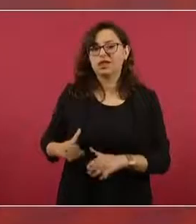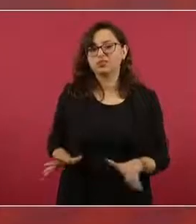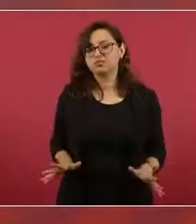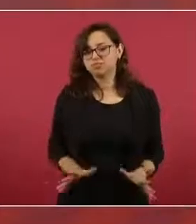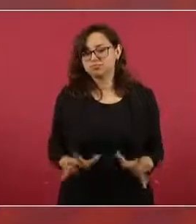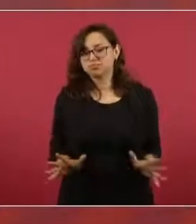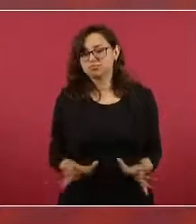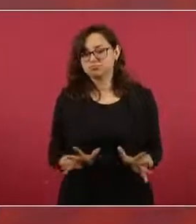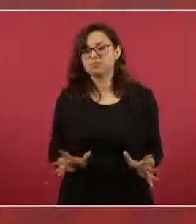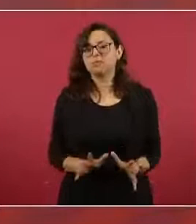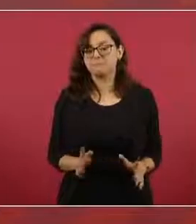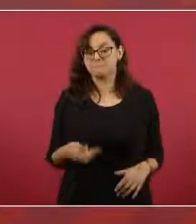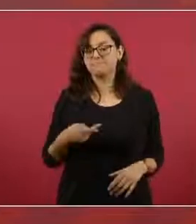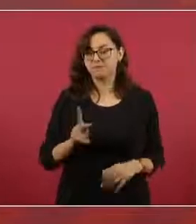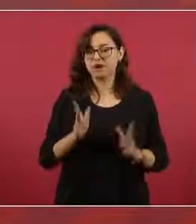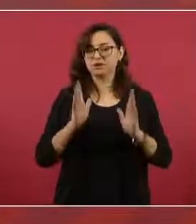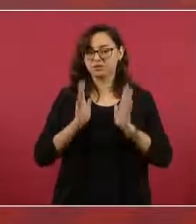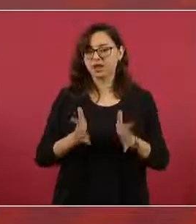pero ya estamos en eso.